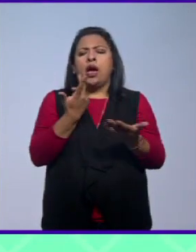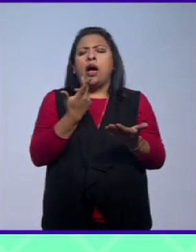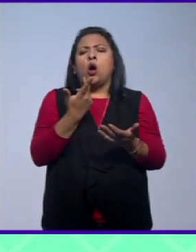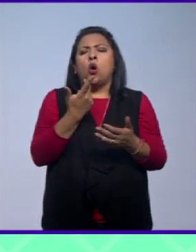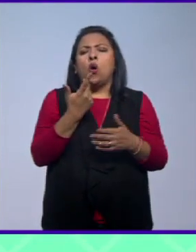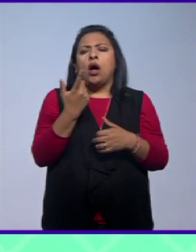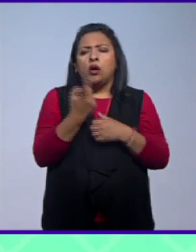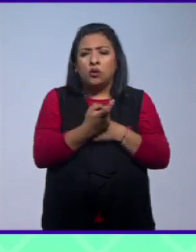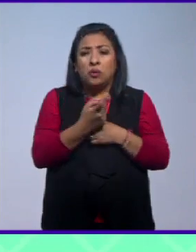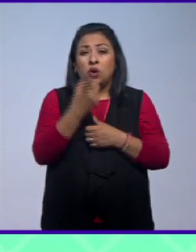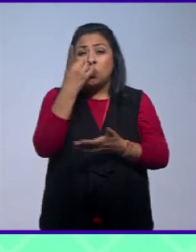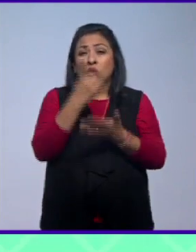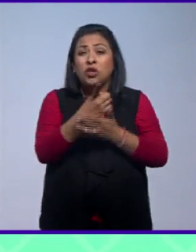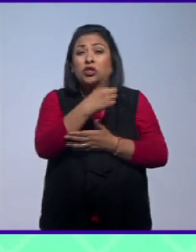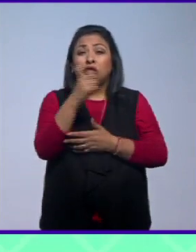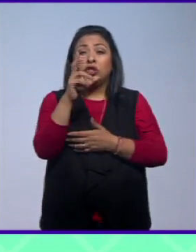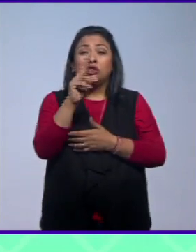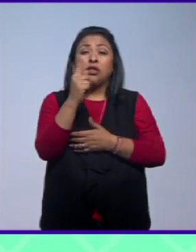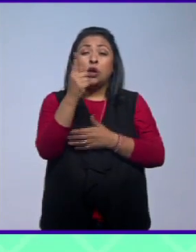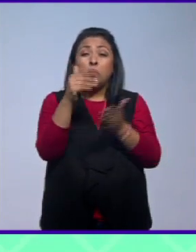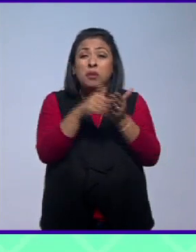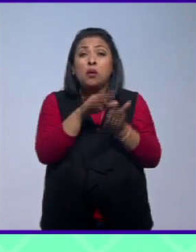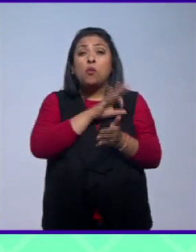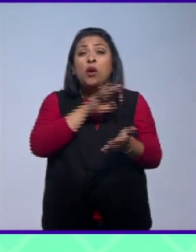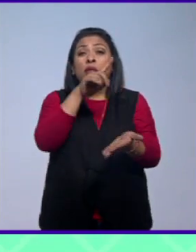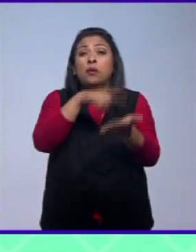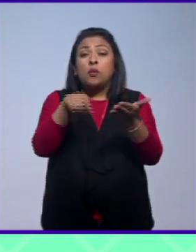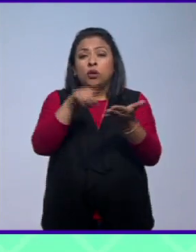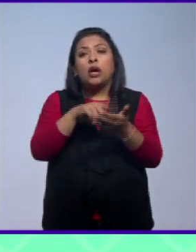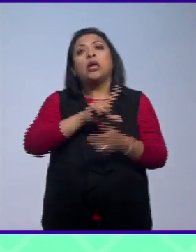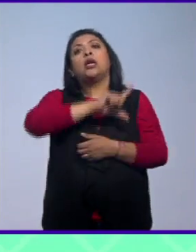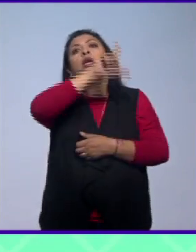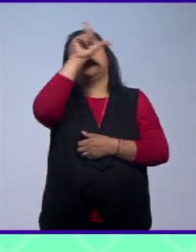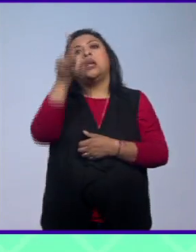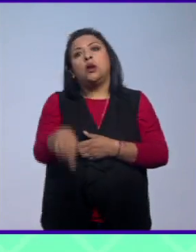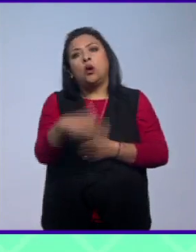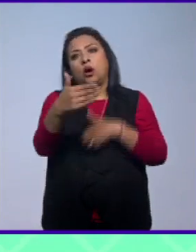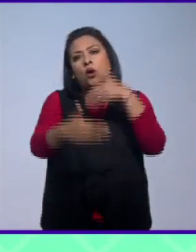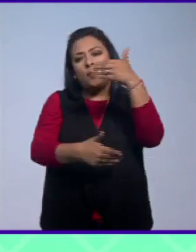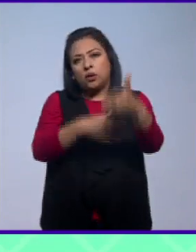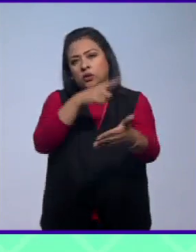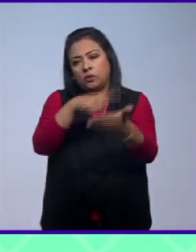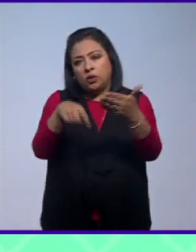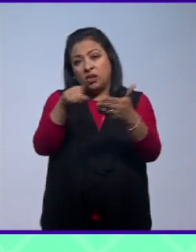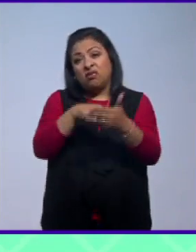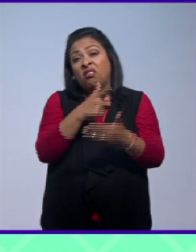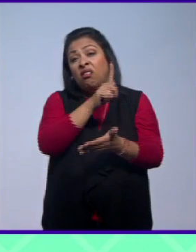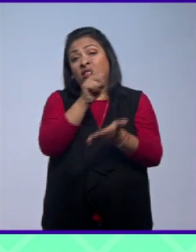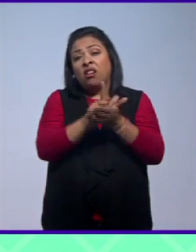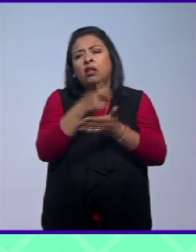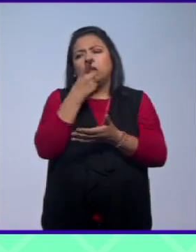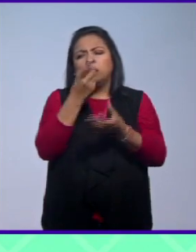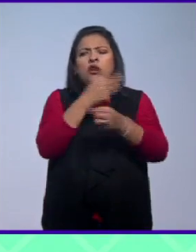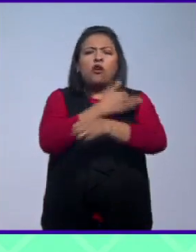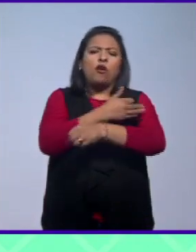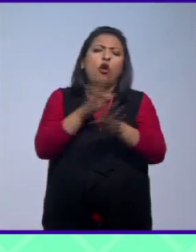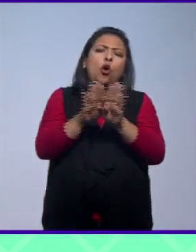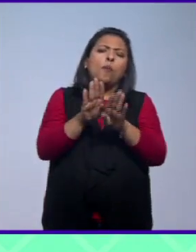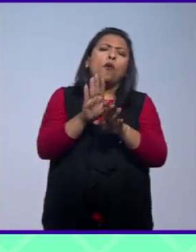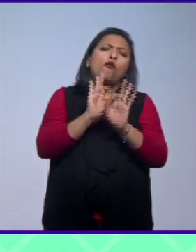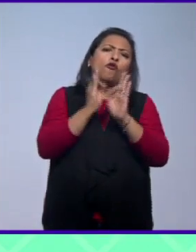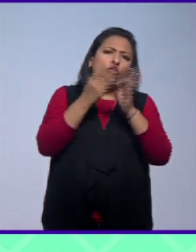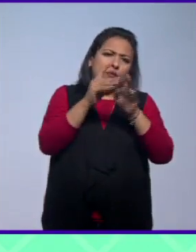solo 181 mil podrán votar y luego viene el proceso de votación la ley plantea que haya varios mecanismos pero